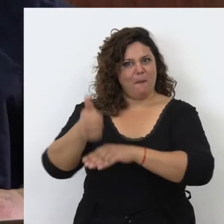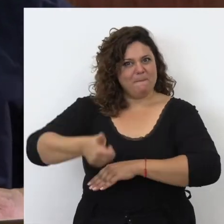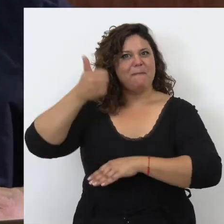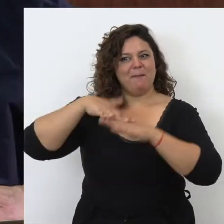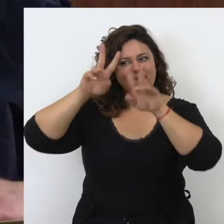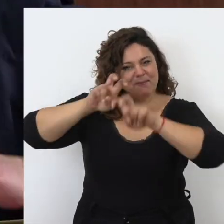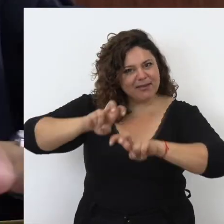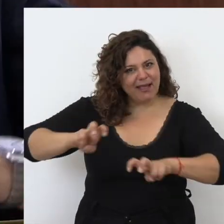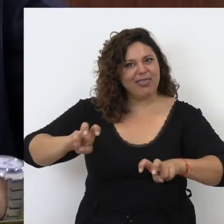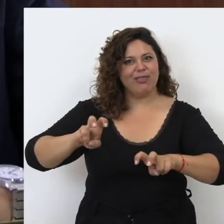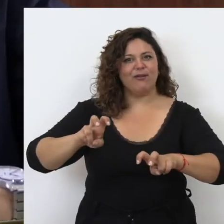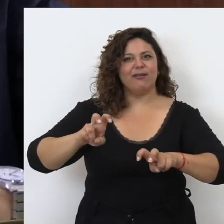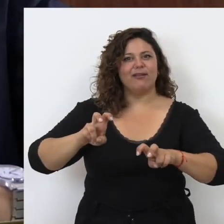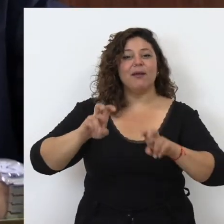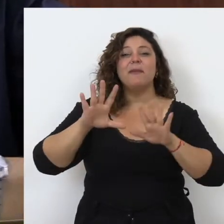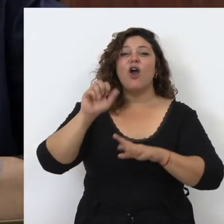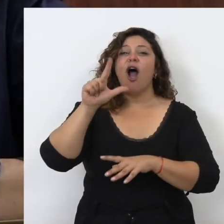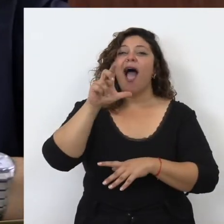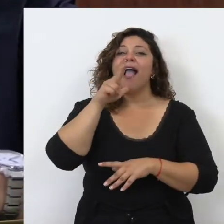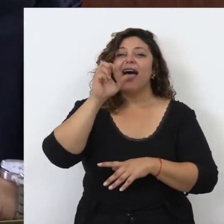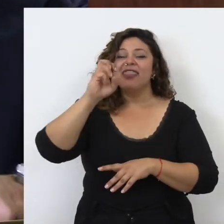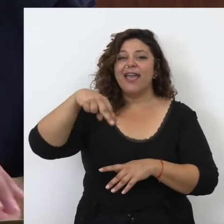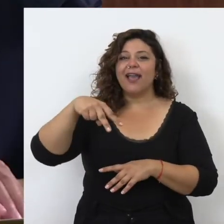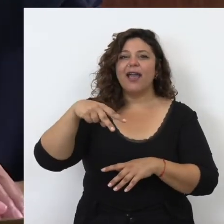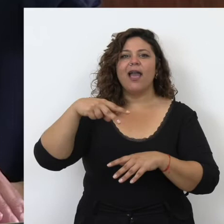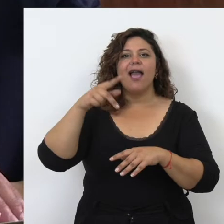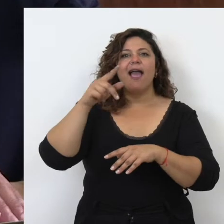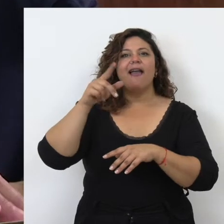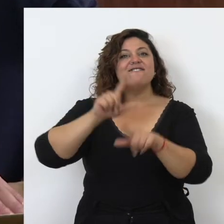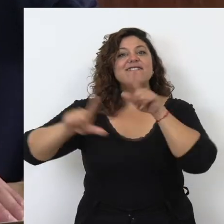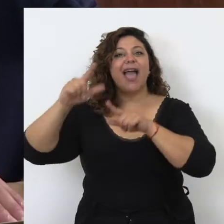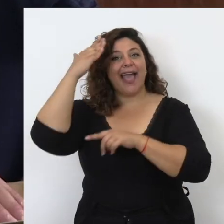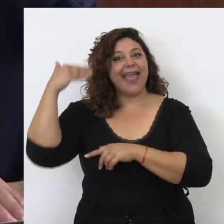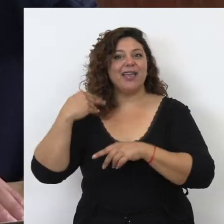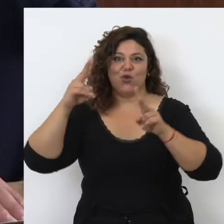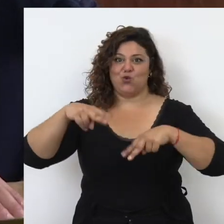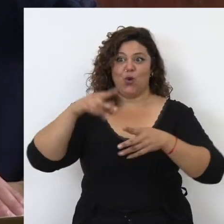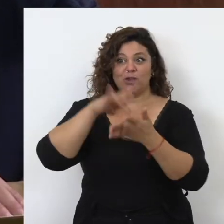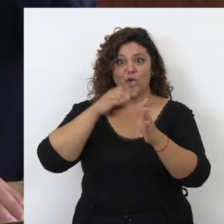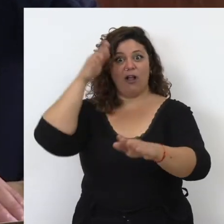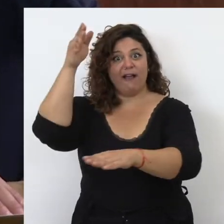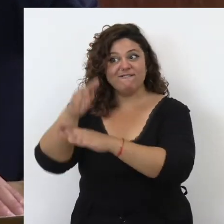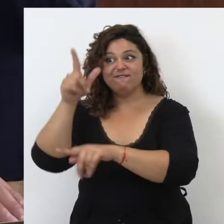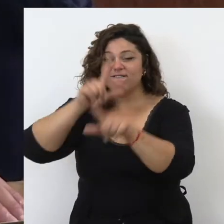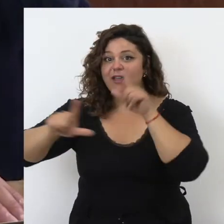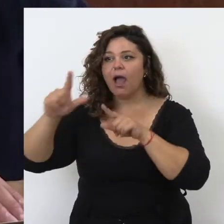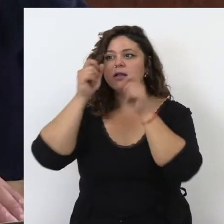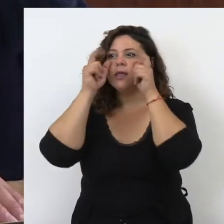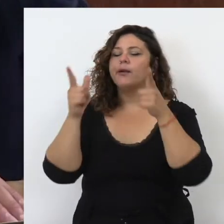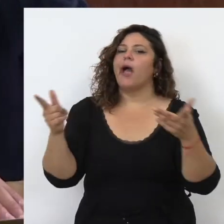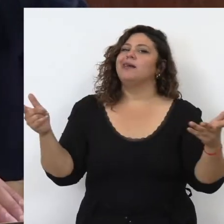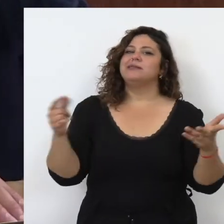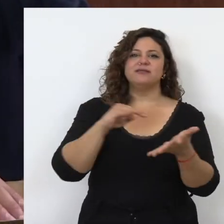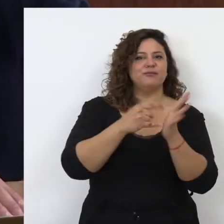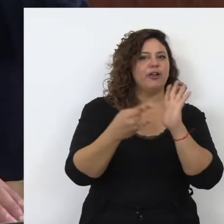que realizaba, pero Alacén no había viajado nunca al Cairo, de manera que cuando lo hizo pues se dio cuenta de la